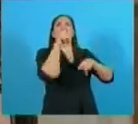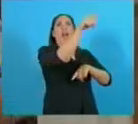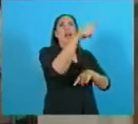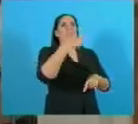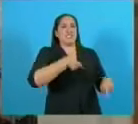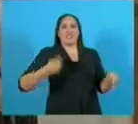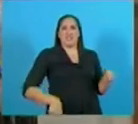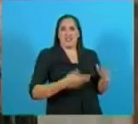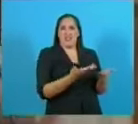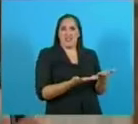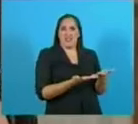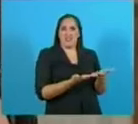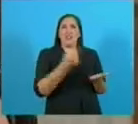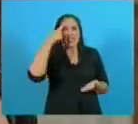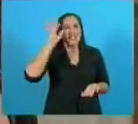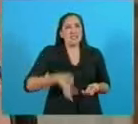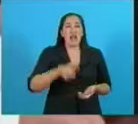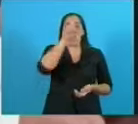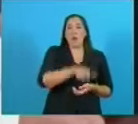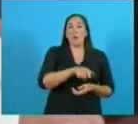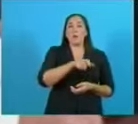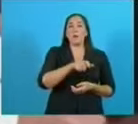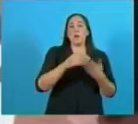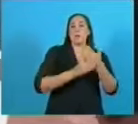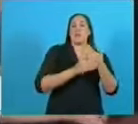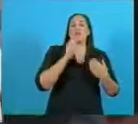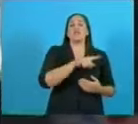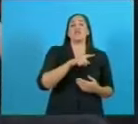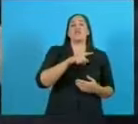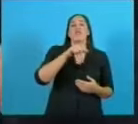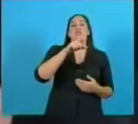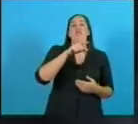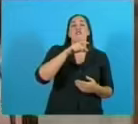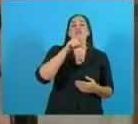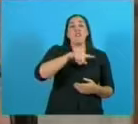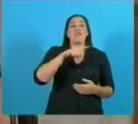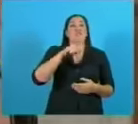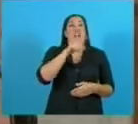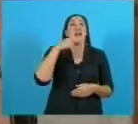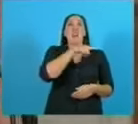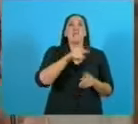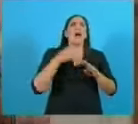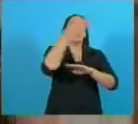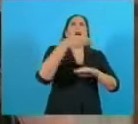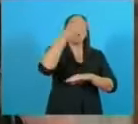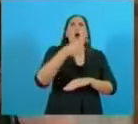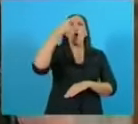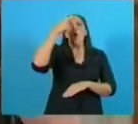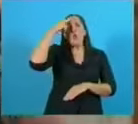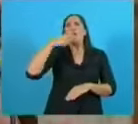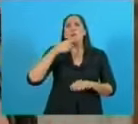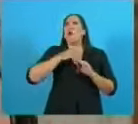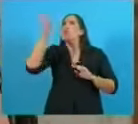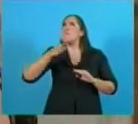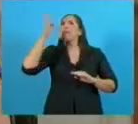que la primera, la canciller alemana va prácticamente una vez por mes a China? Y no porque piensa hacerse una